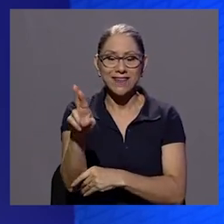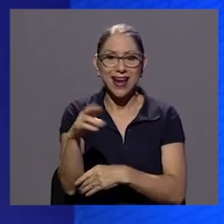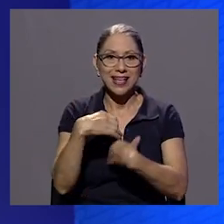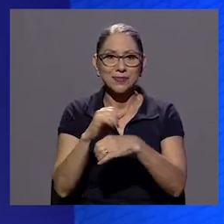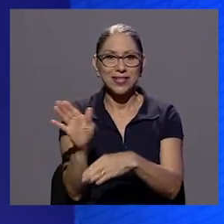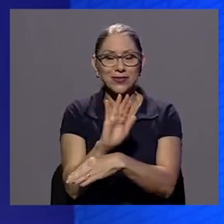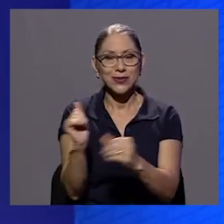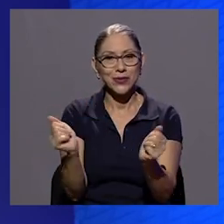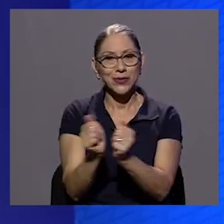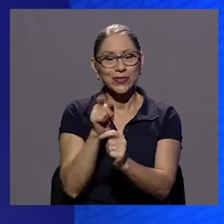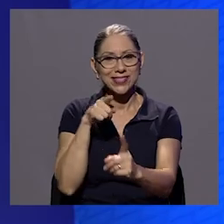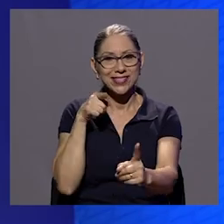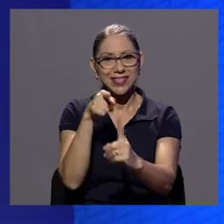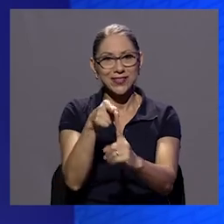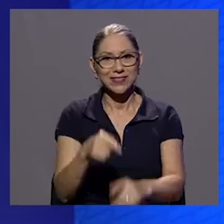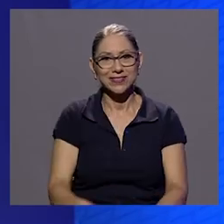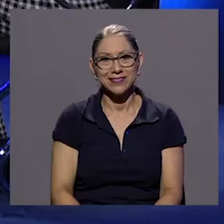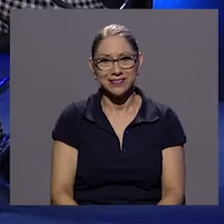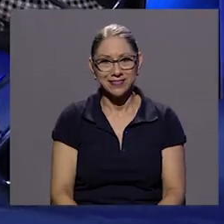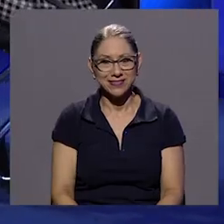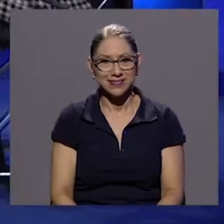televisión con sentido